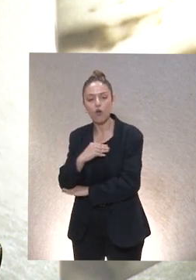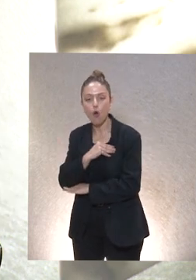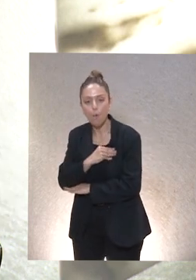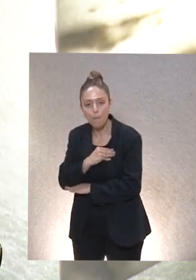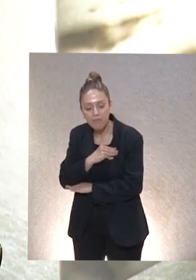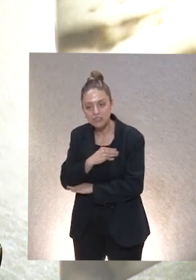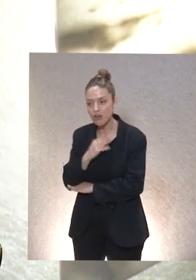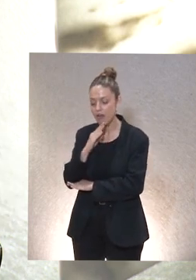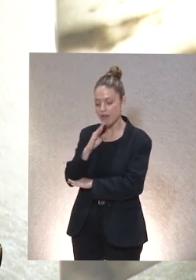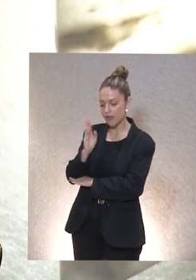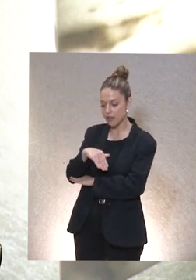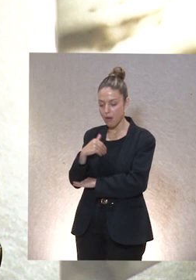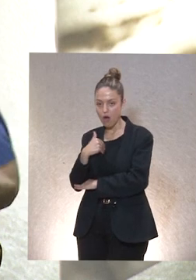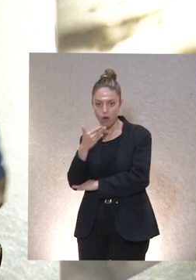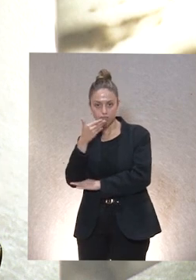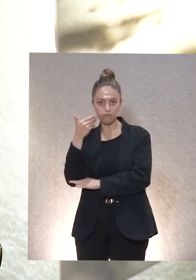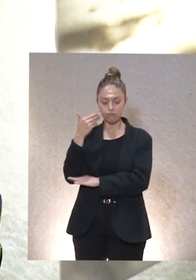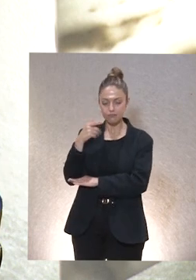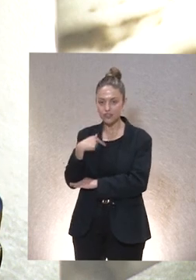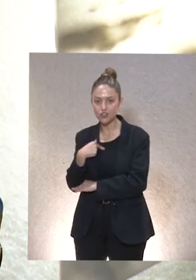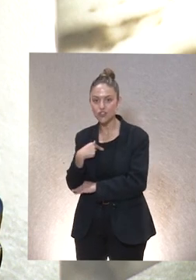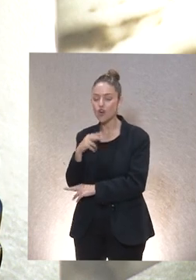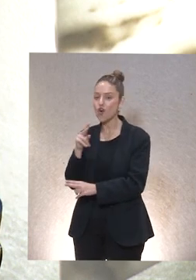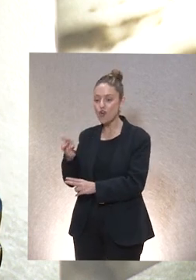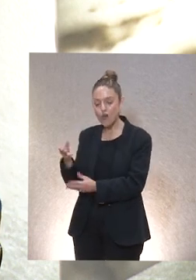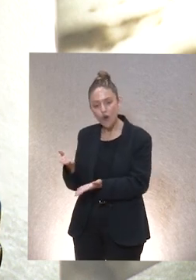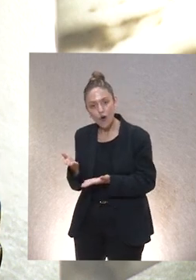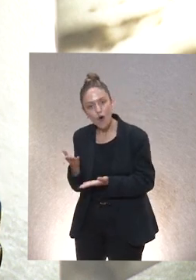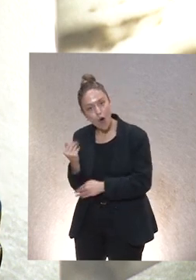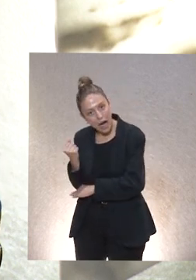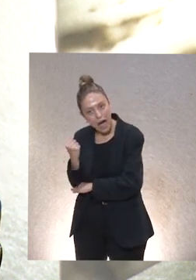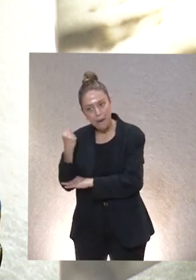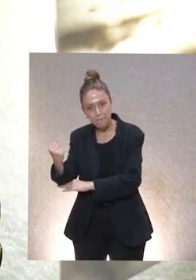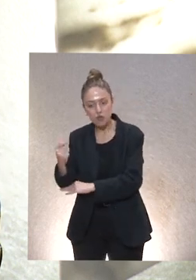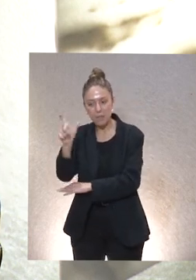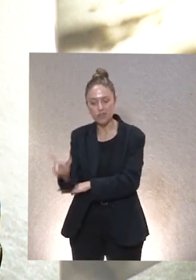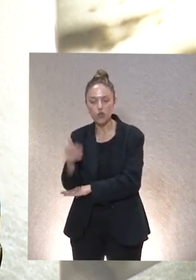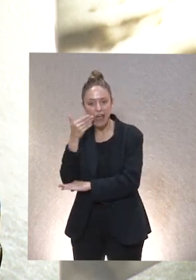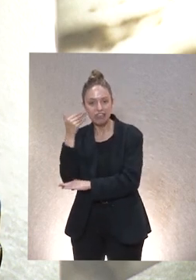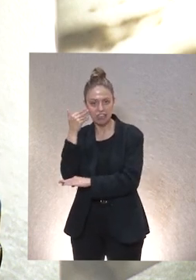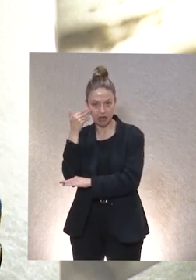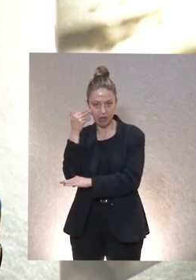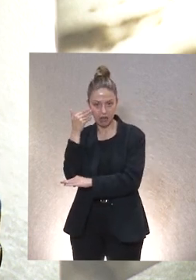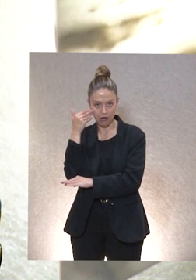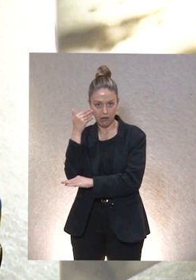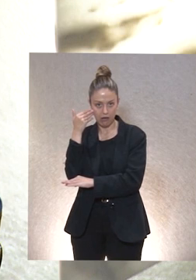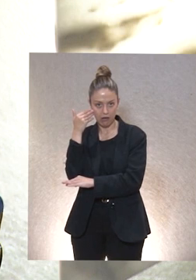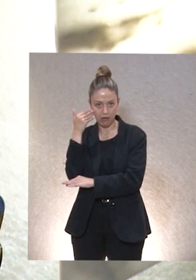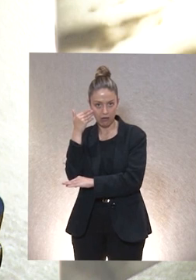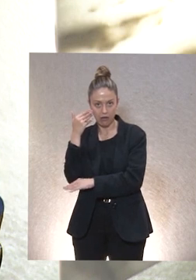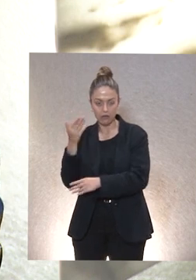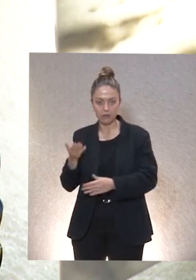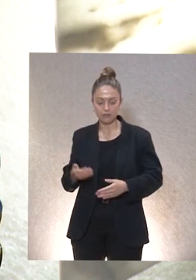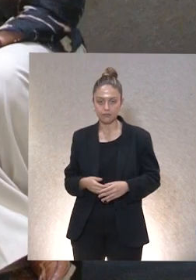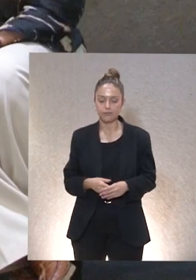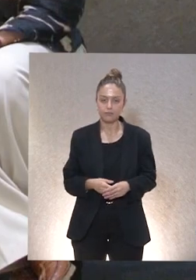herida y decir que majo que soy que he respondido a la herida respondo a la herida de la persona digna por tanto en formas tales que no hieran su dignidad